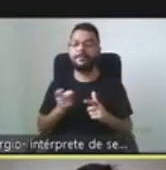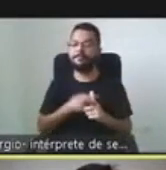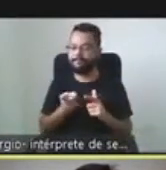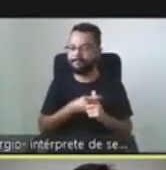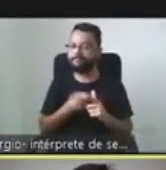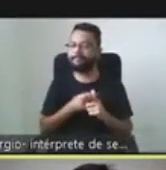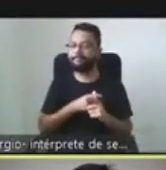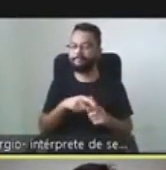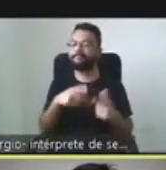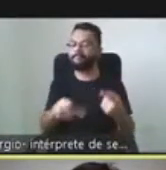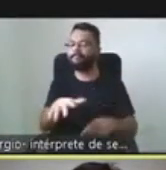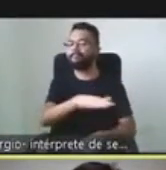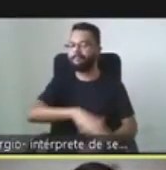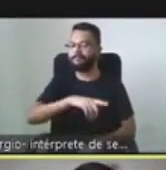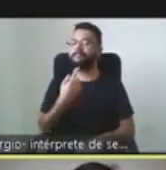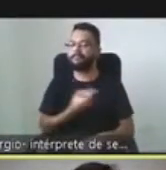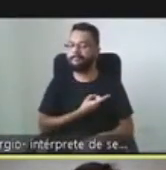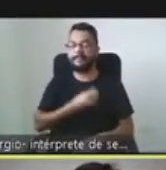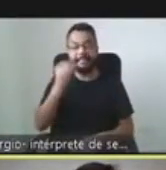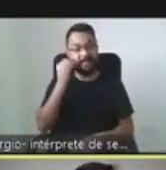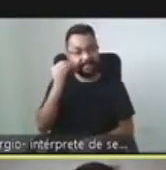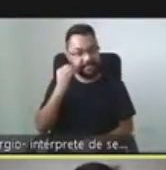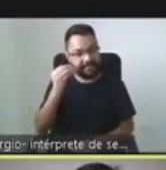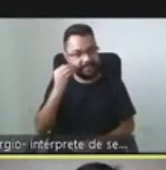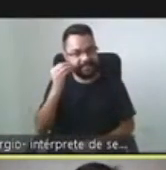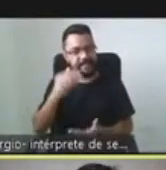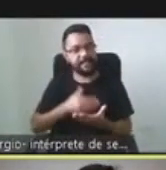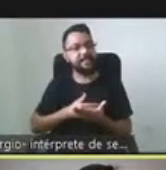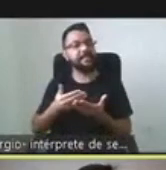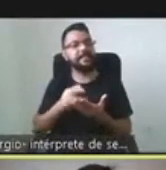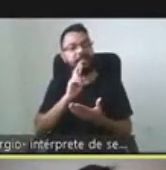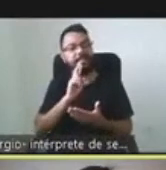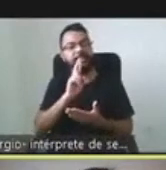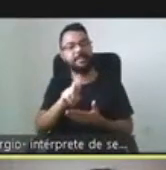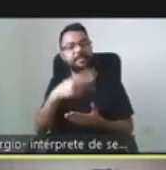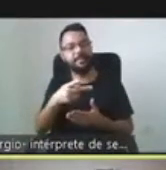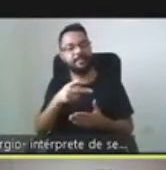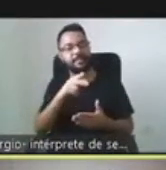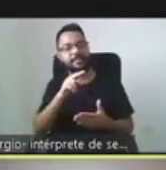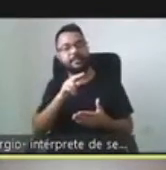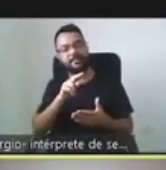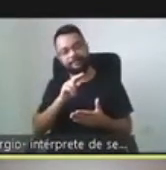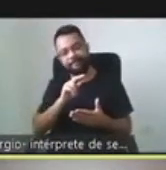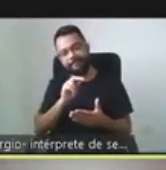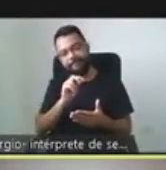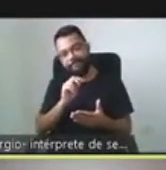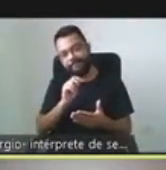esta área y nosotros vamos a intentar empezar a cumplir lo que debemos. Muchas gracias.